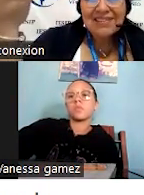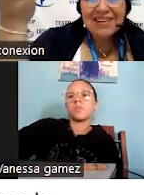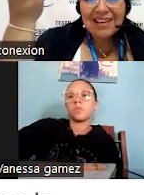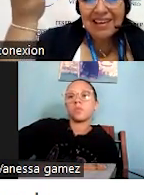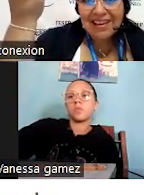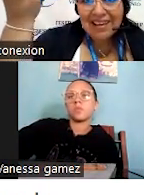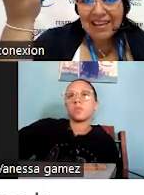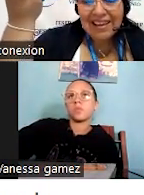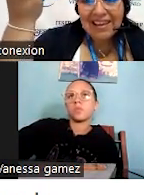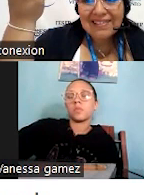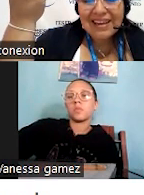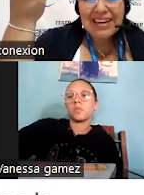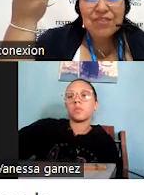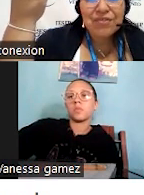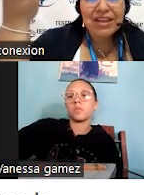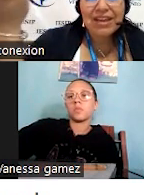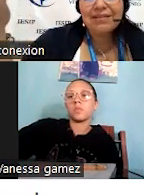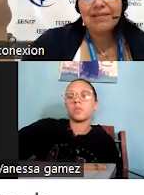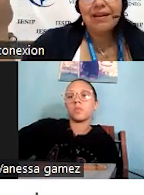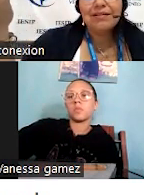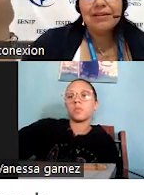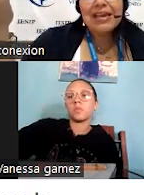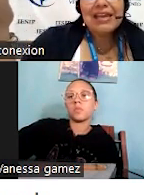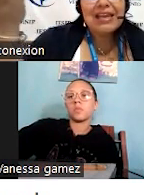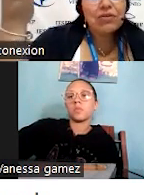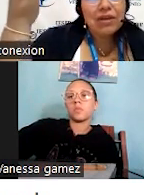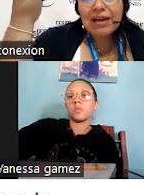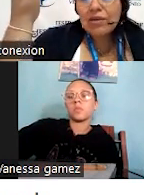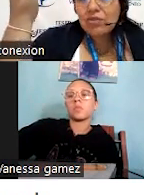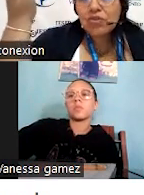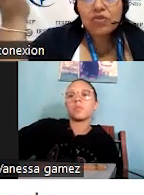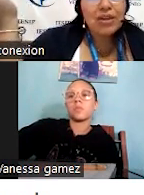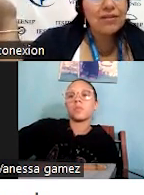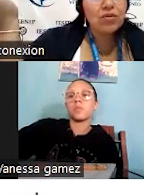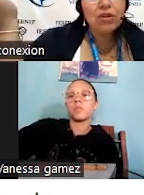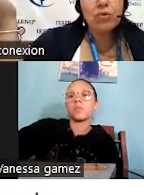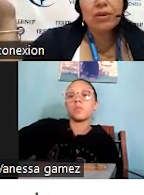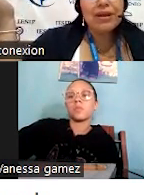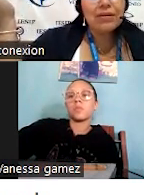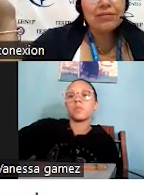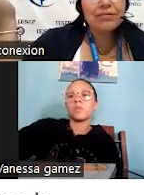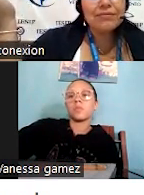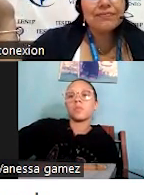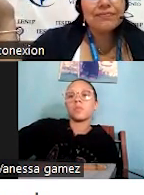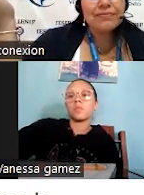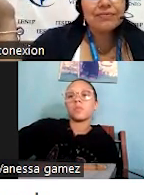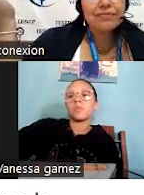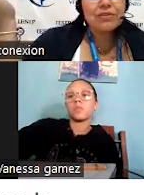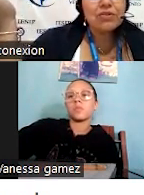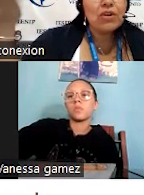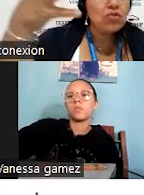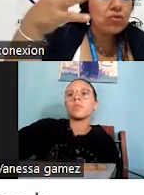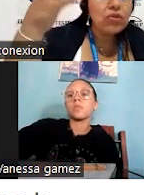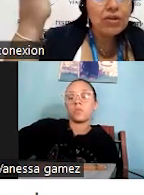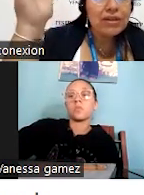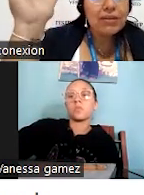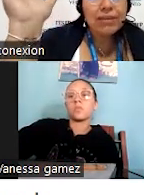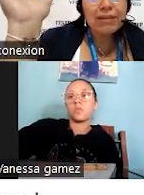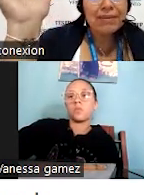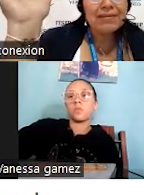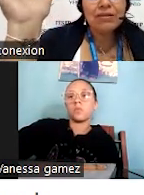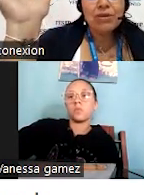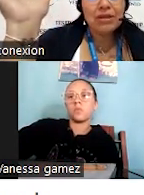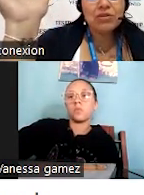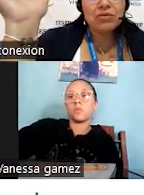dan ese, esa referencia. Yo soy asesora inmobiliaria. Yo estoy